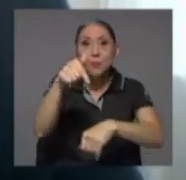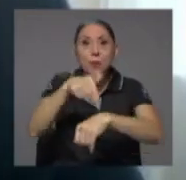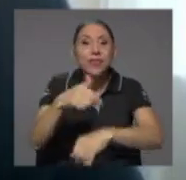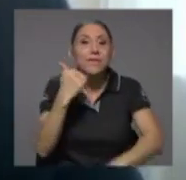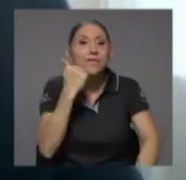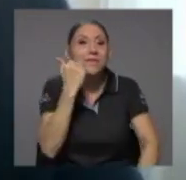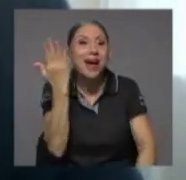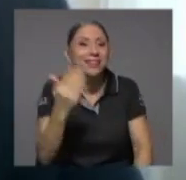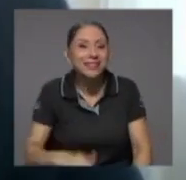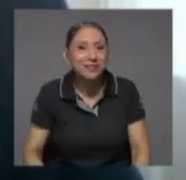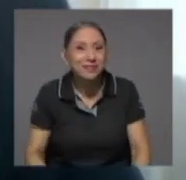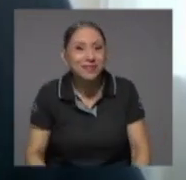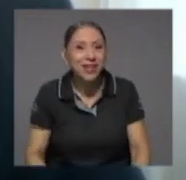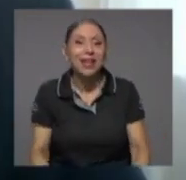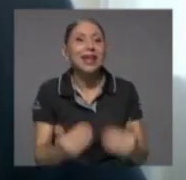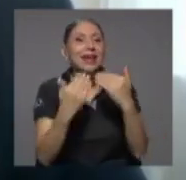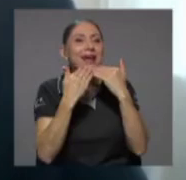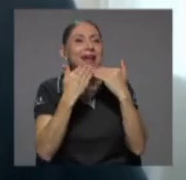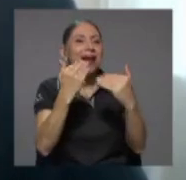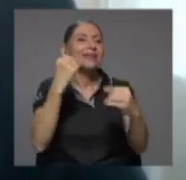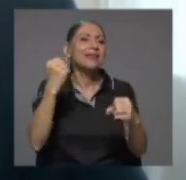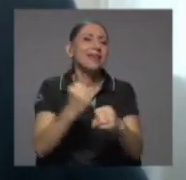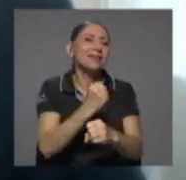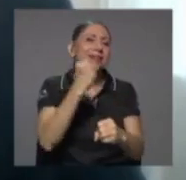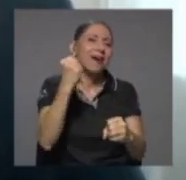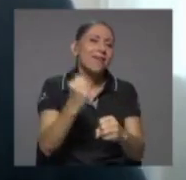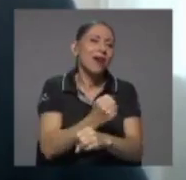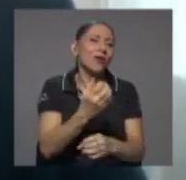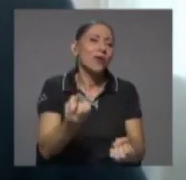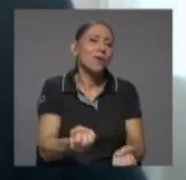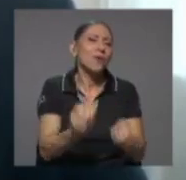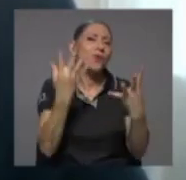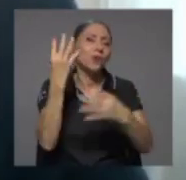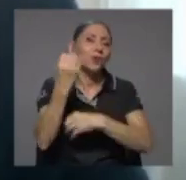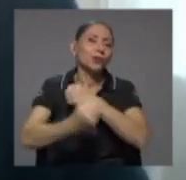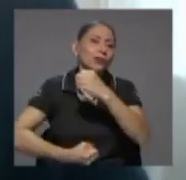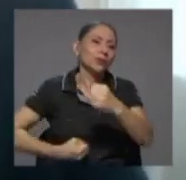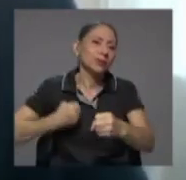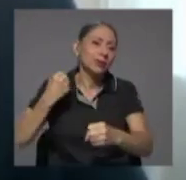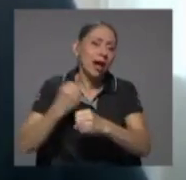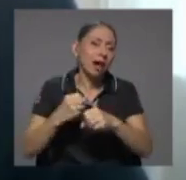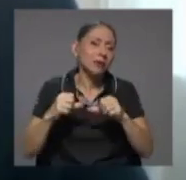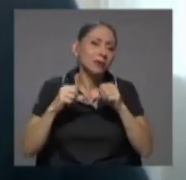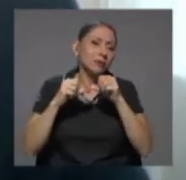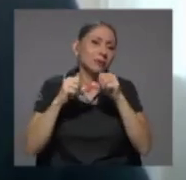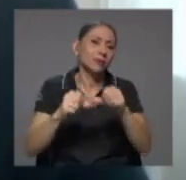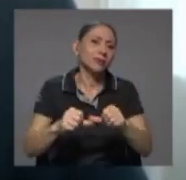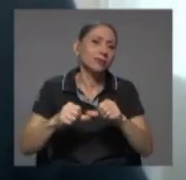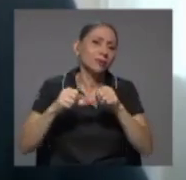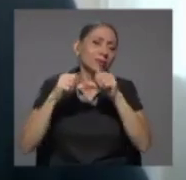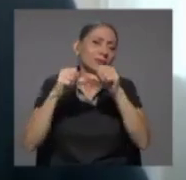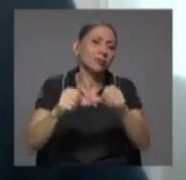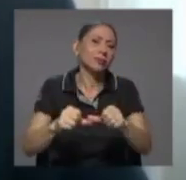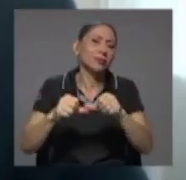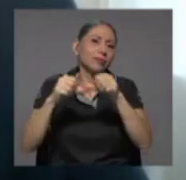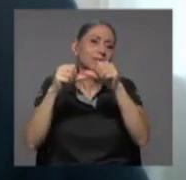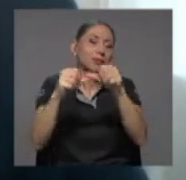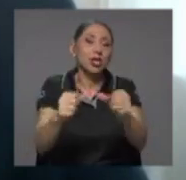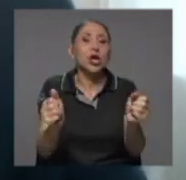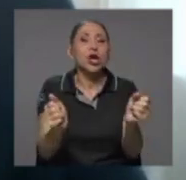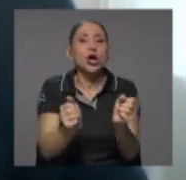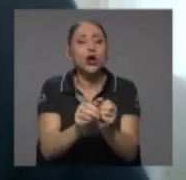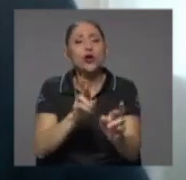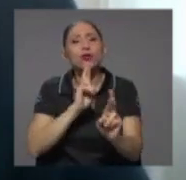trabajo de muchísimos años continuo y con unos resultados